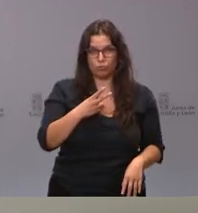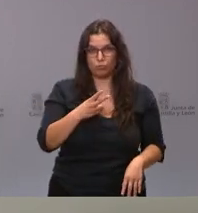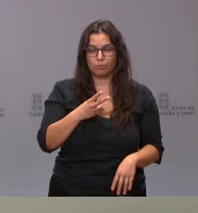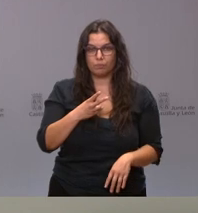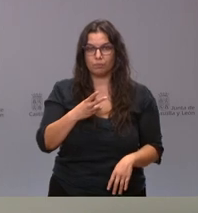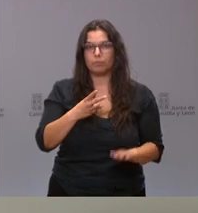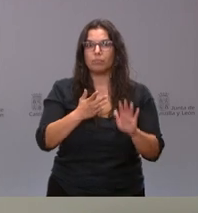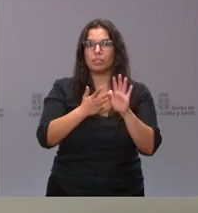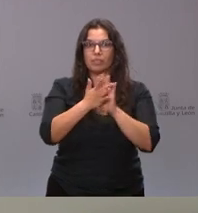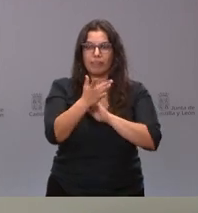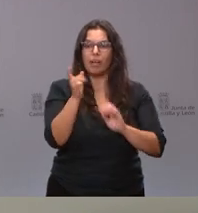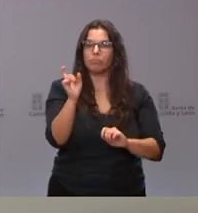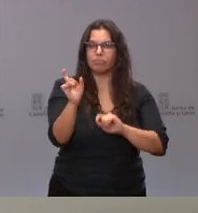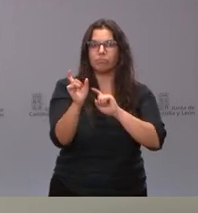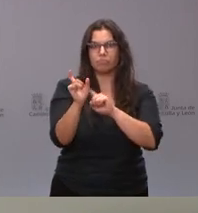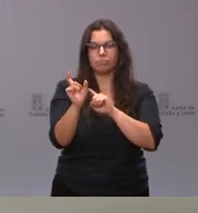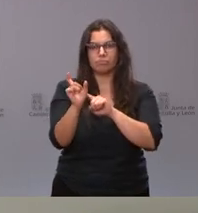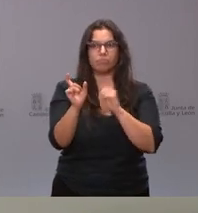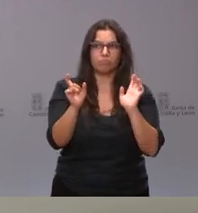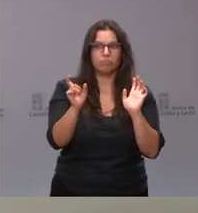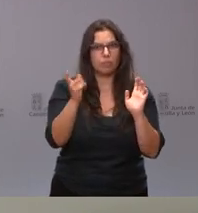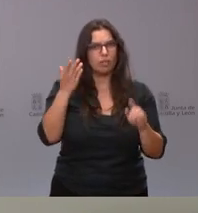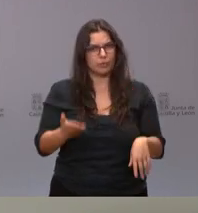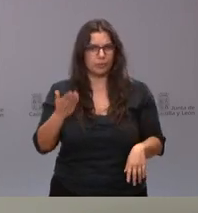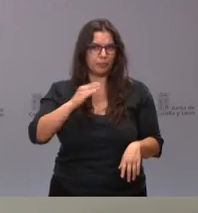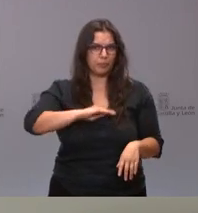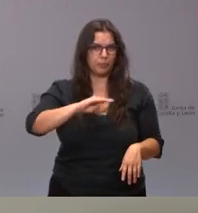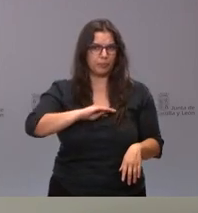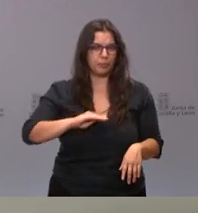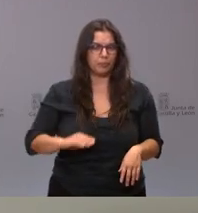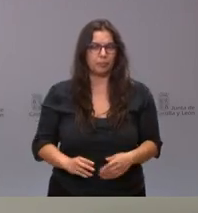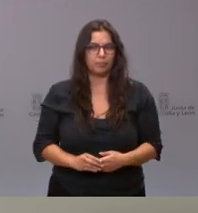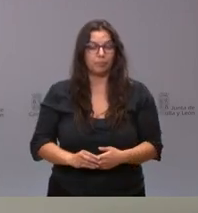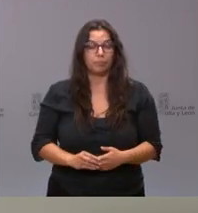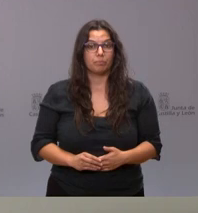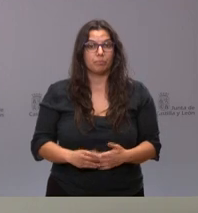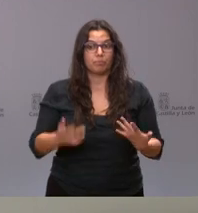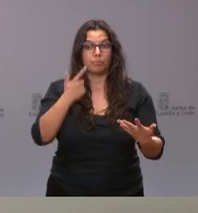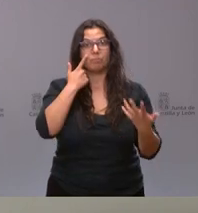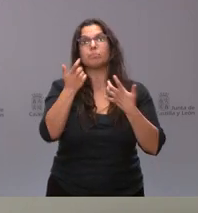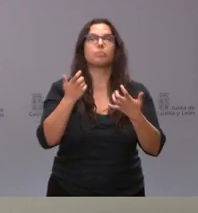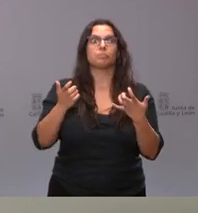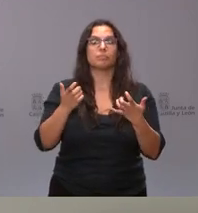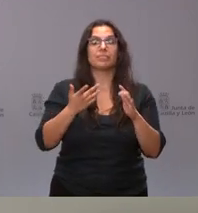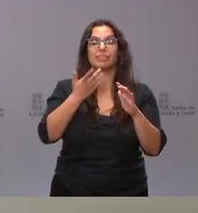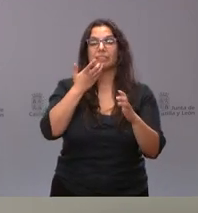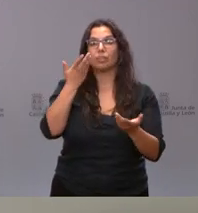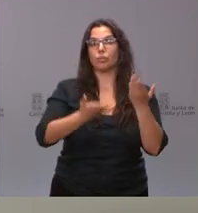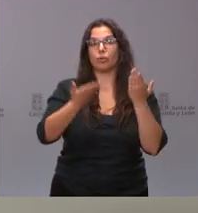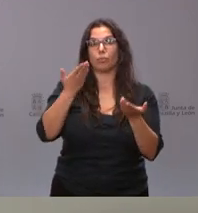cifra ciertamente importante y que es relevante que supone un crecimiento respecto